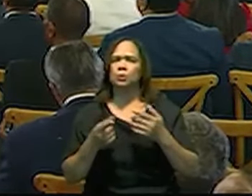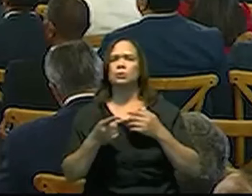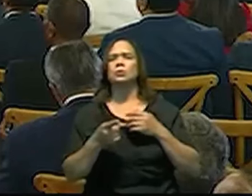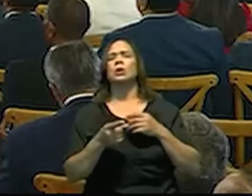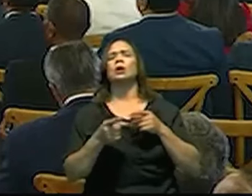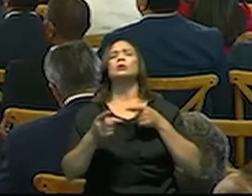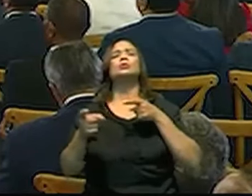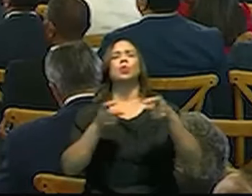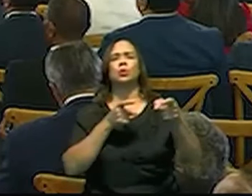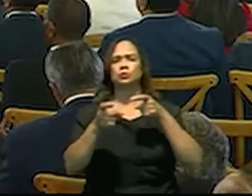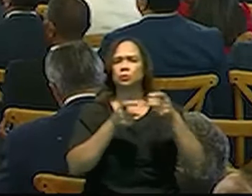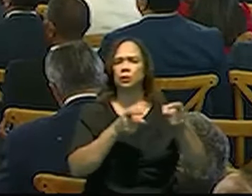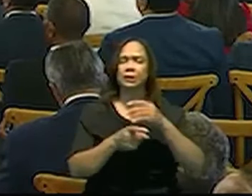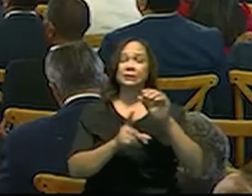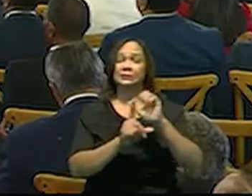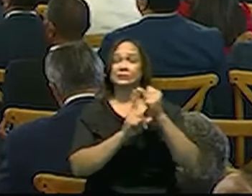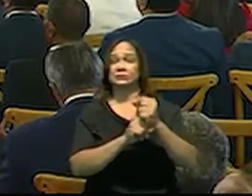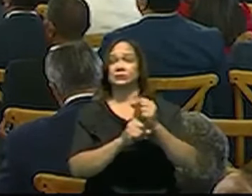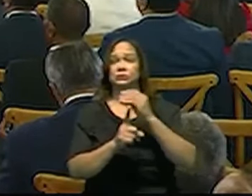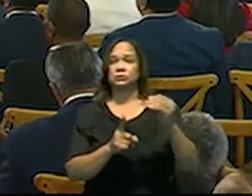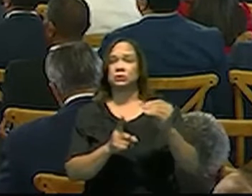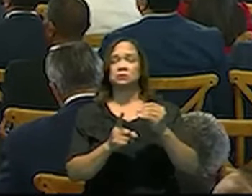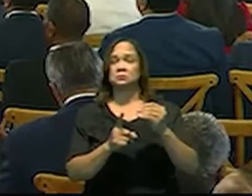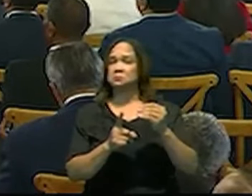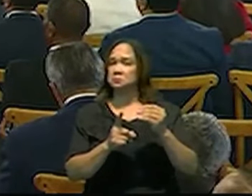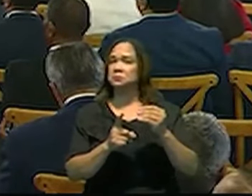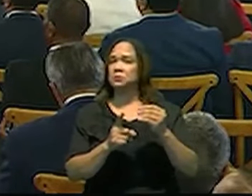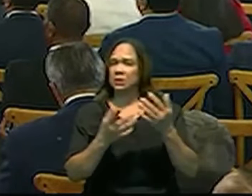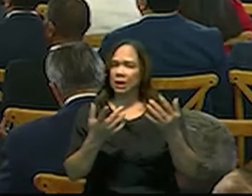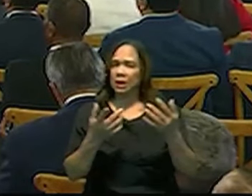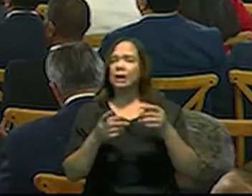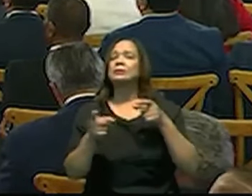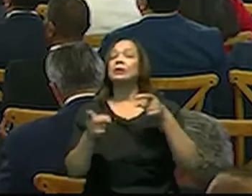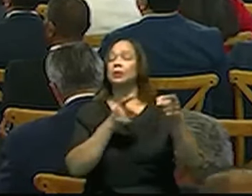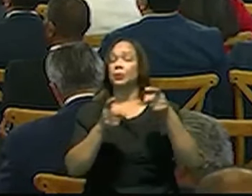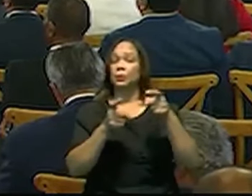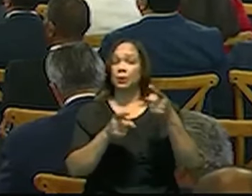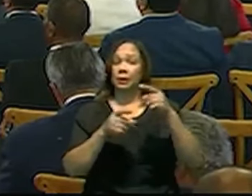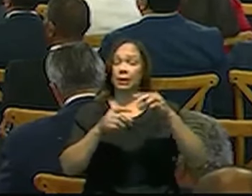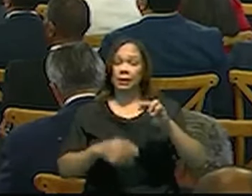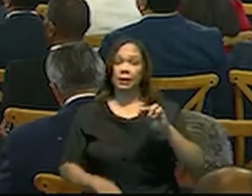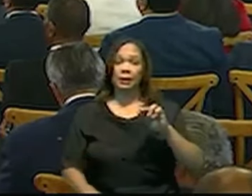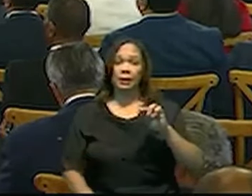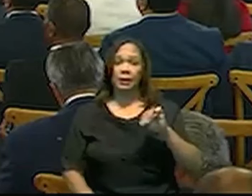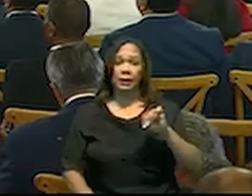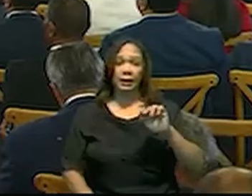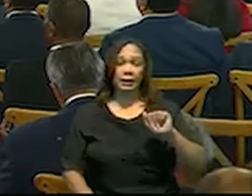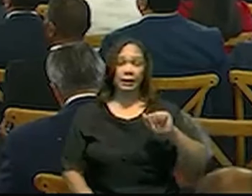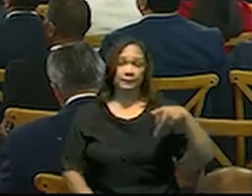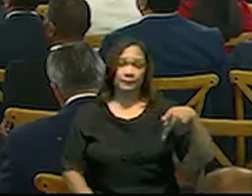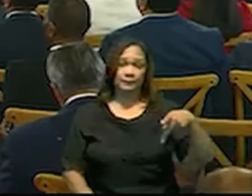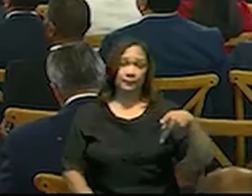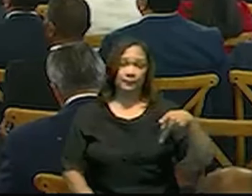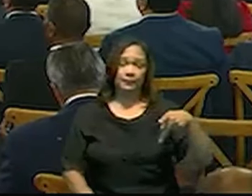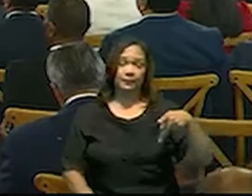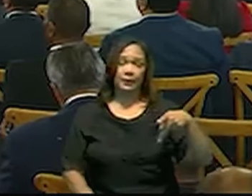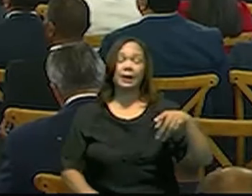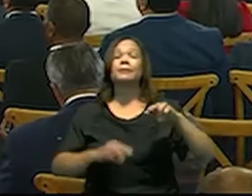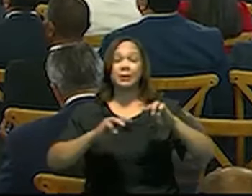controlar esa situación, que de hecho ya hay un control que lo lleva el Ministerio Administrativo de la